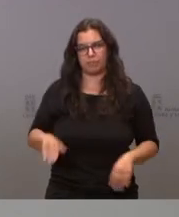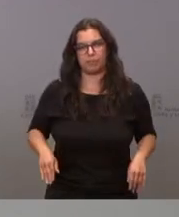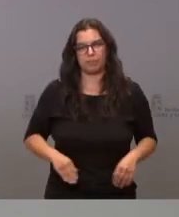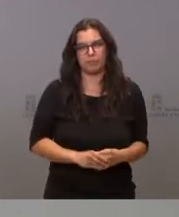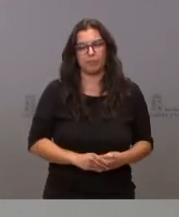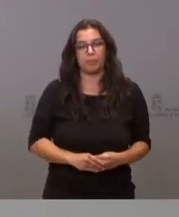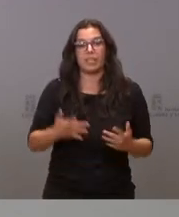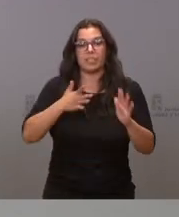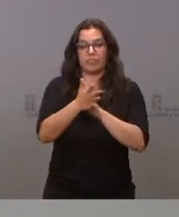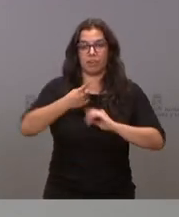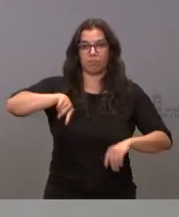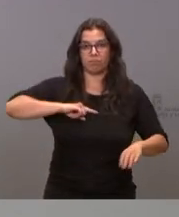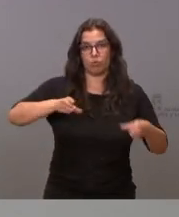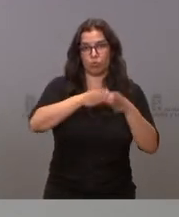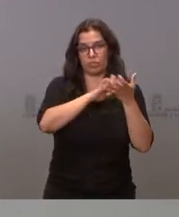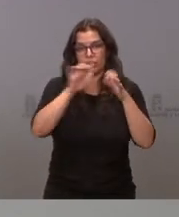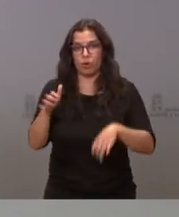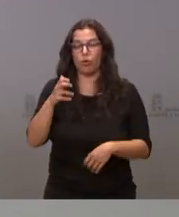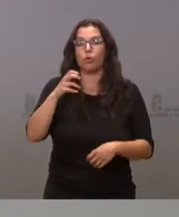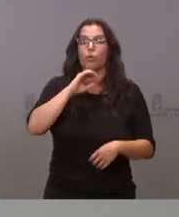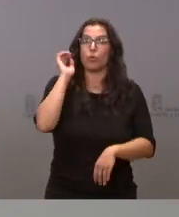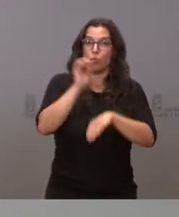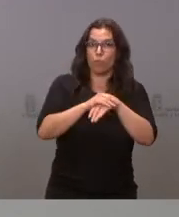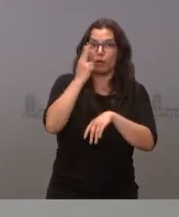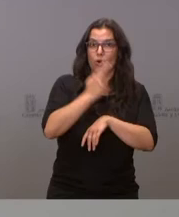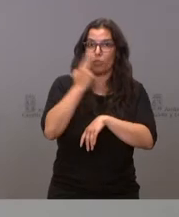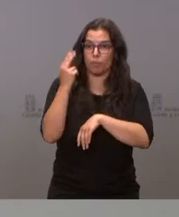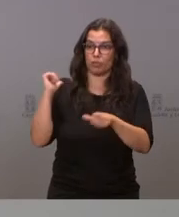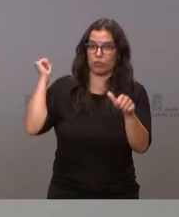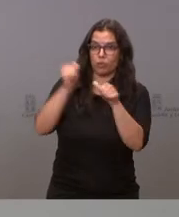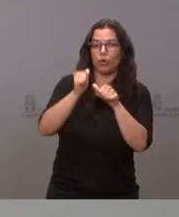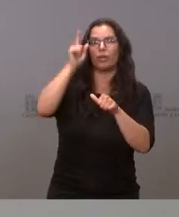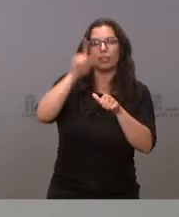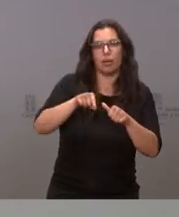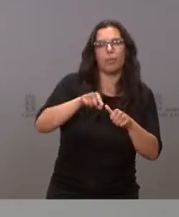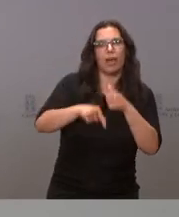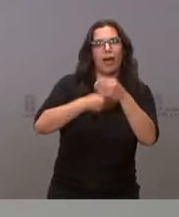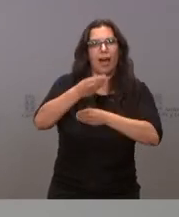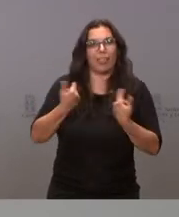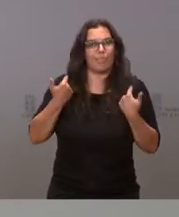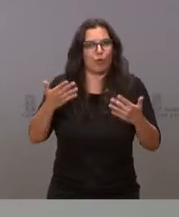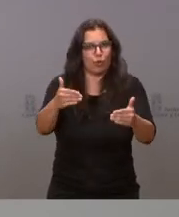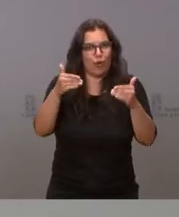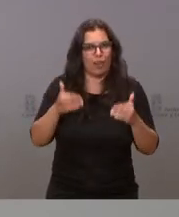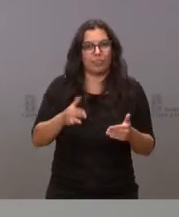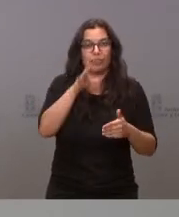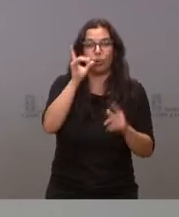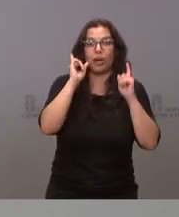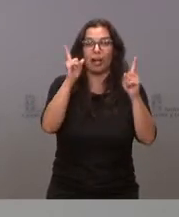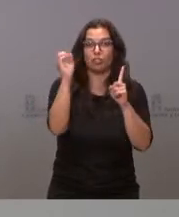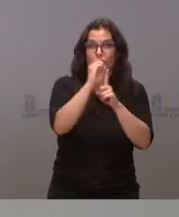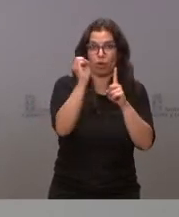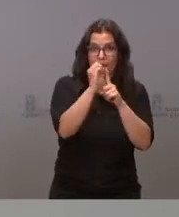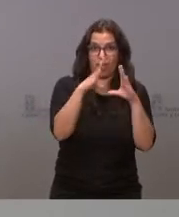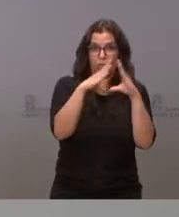De este modo, la Junta de Castilla y León no solo cumple con los compromisos adquiridos, sino que los hace antes de tiempo, pues en el caso de los grados, el